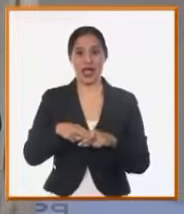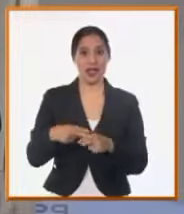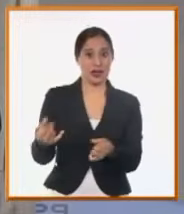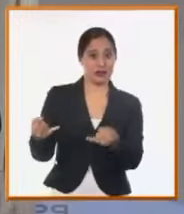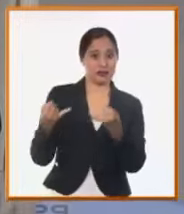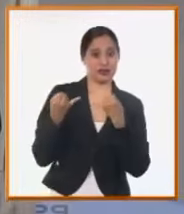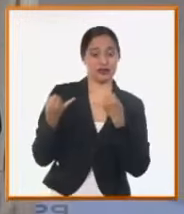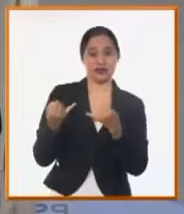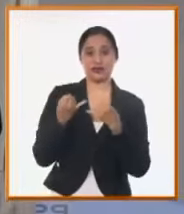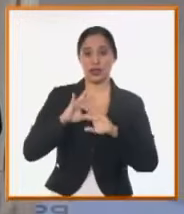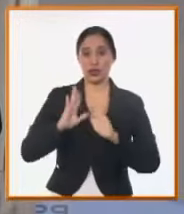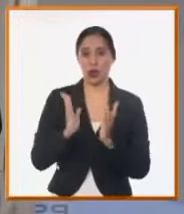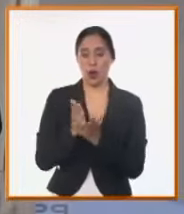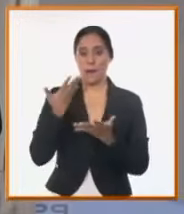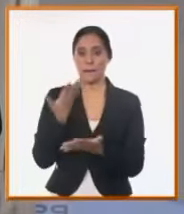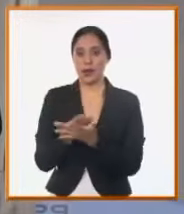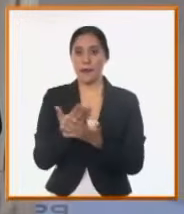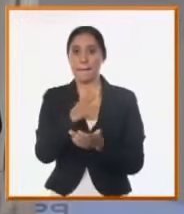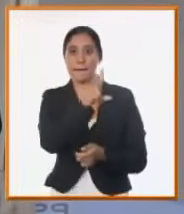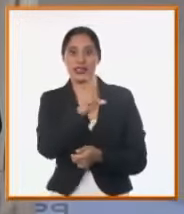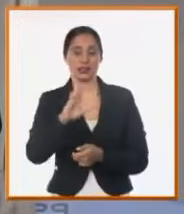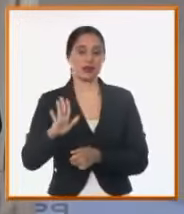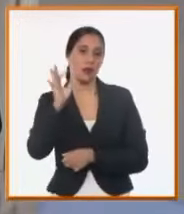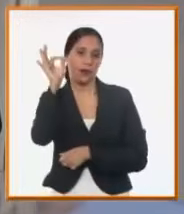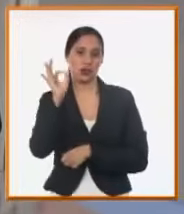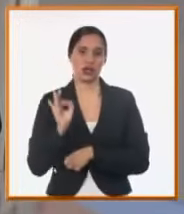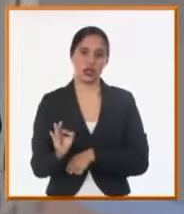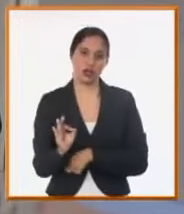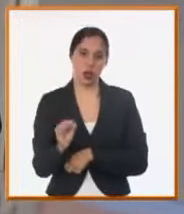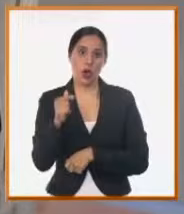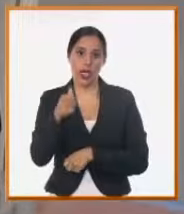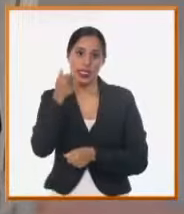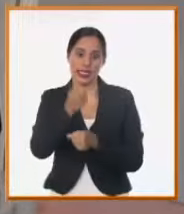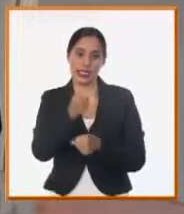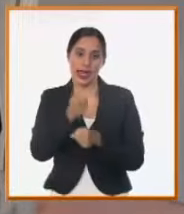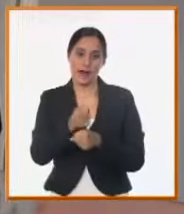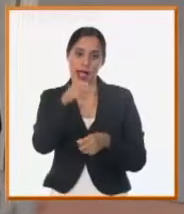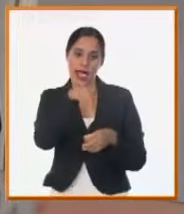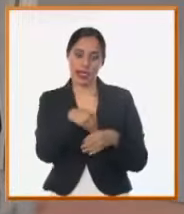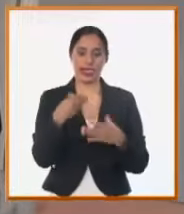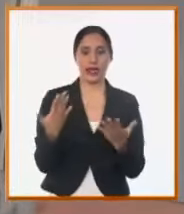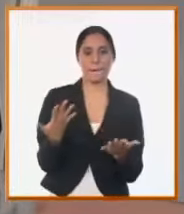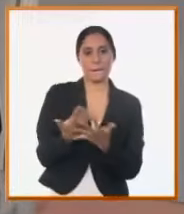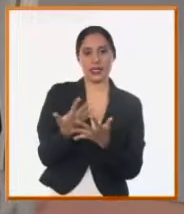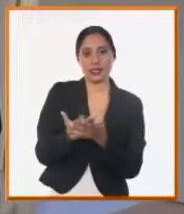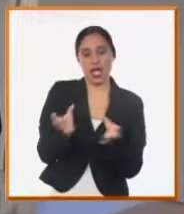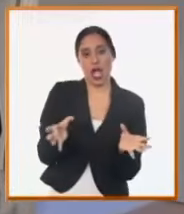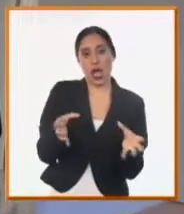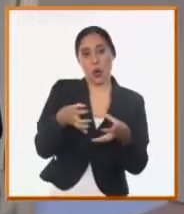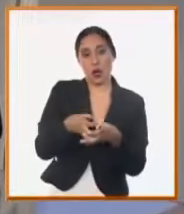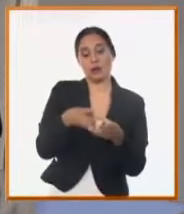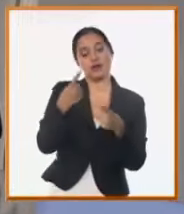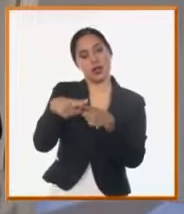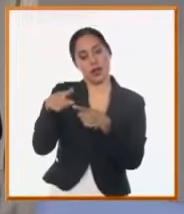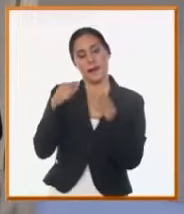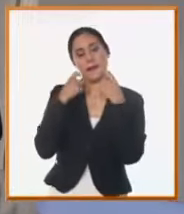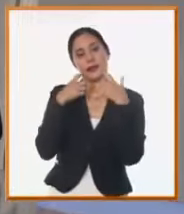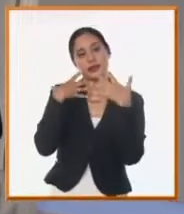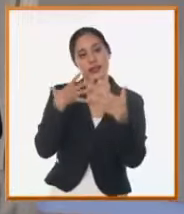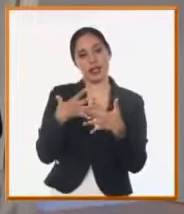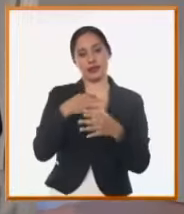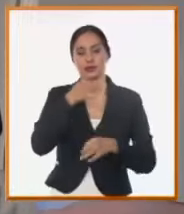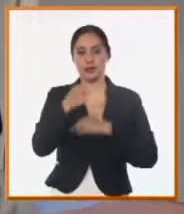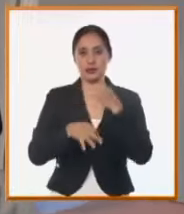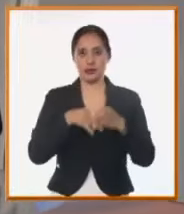tiene el 25% de la población que hoy sirve la empresa del sistema de agua y saneamiento. Y entonces, bueno, Leónel después se va a referir a la situación